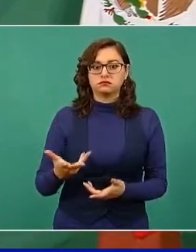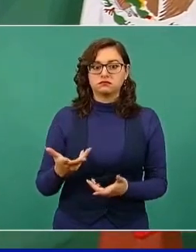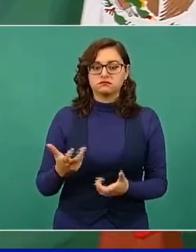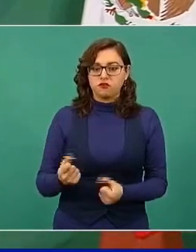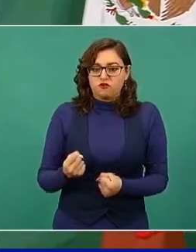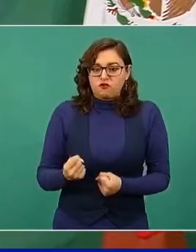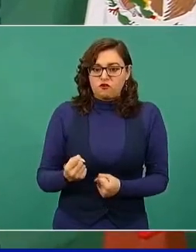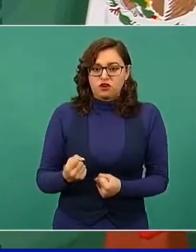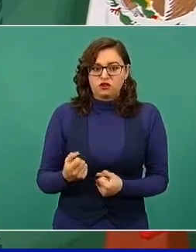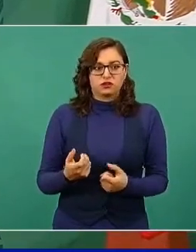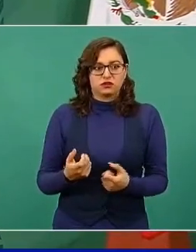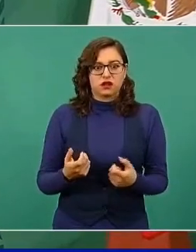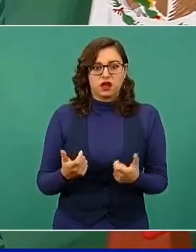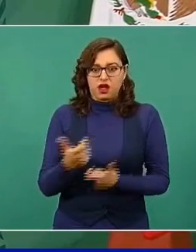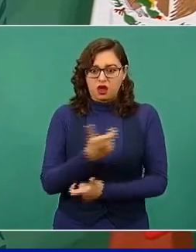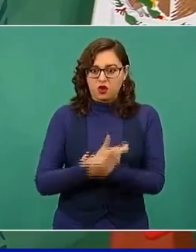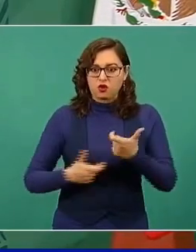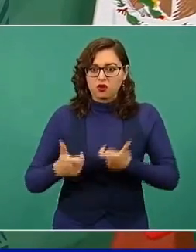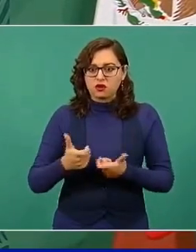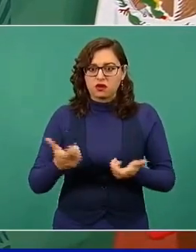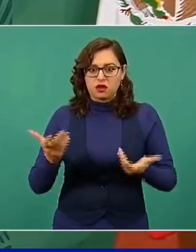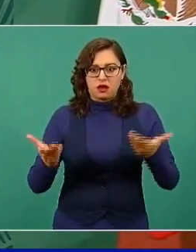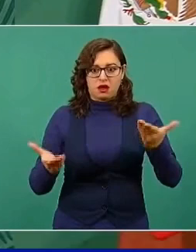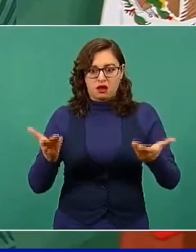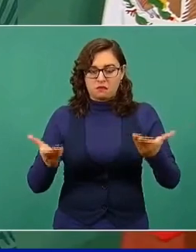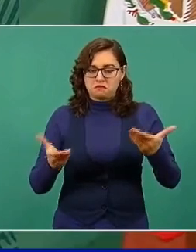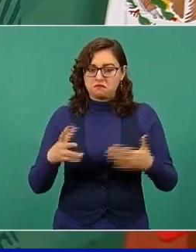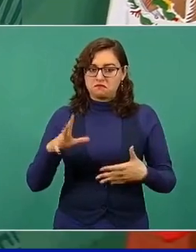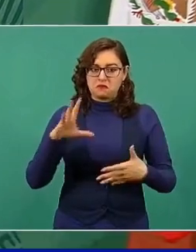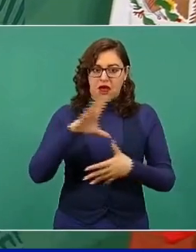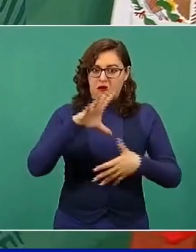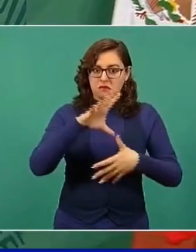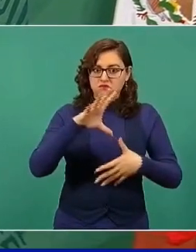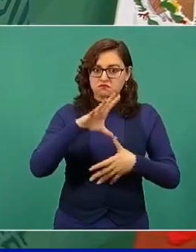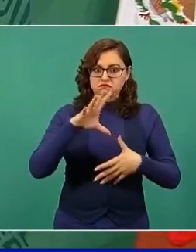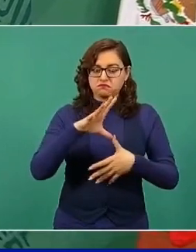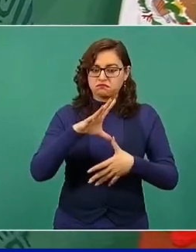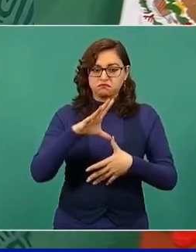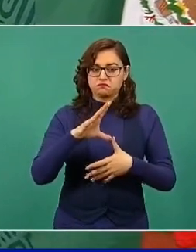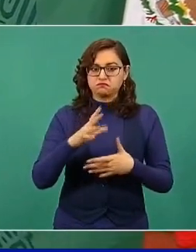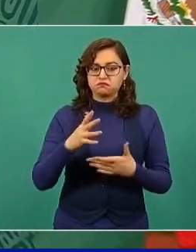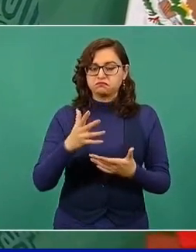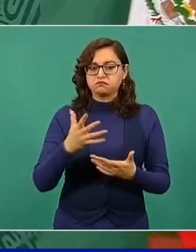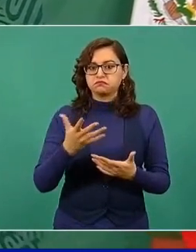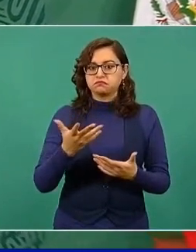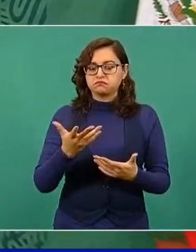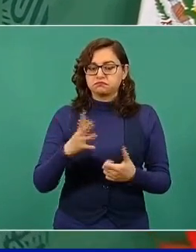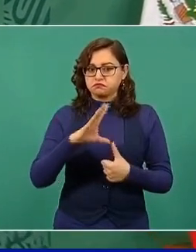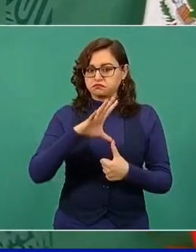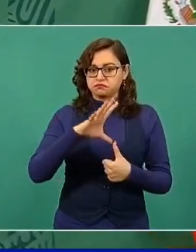fortalecimiento de la economía del norte y de América,